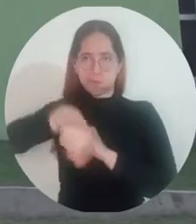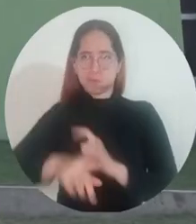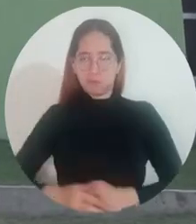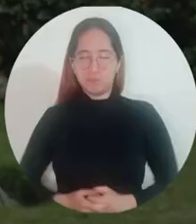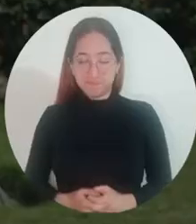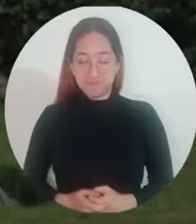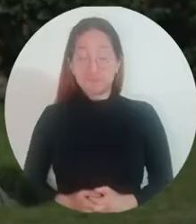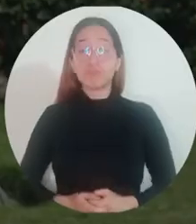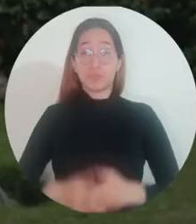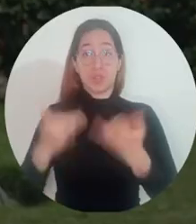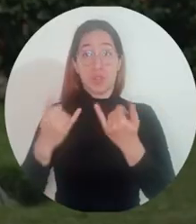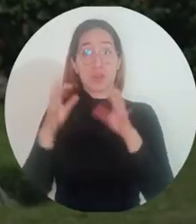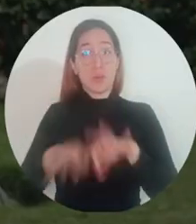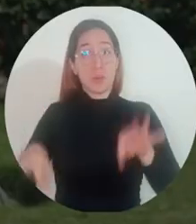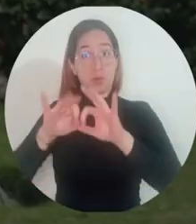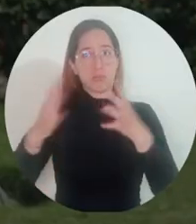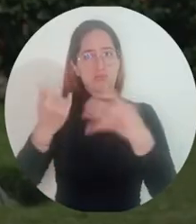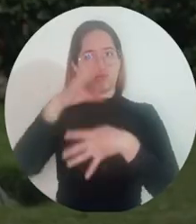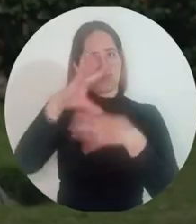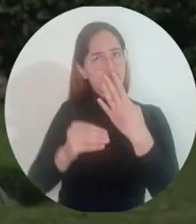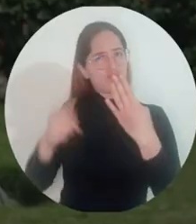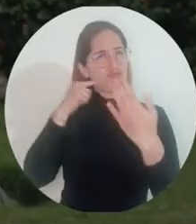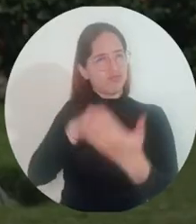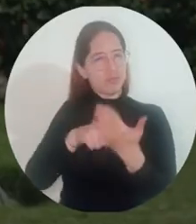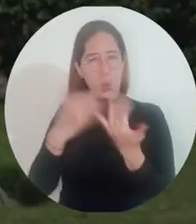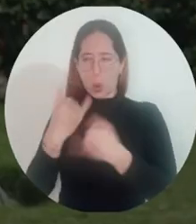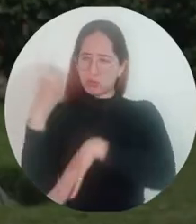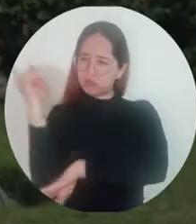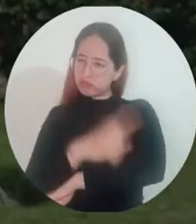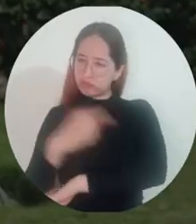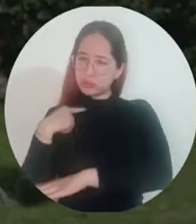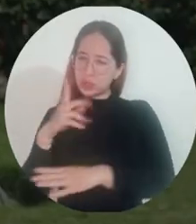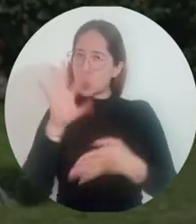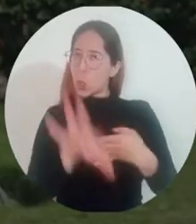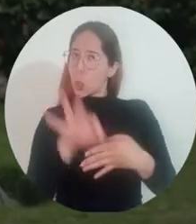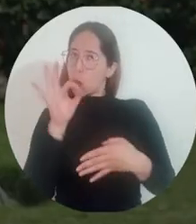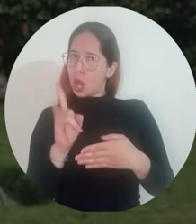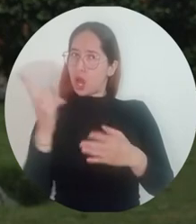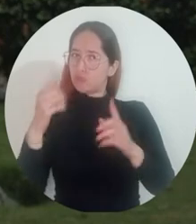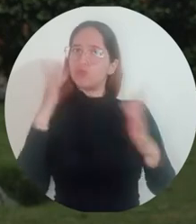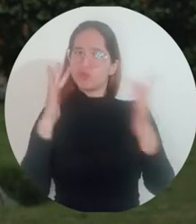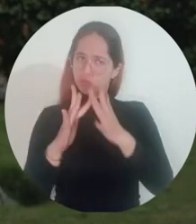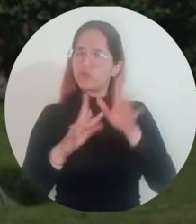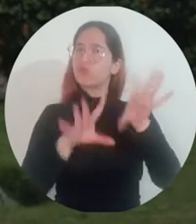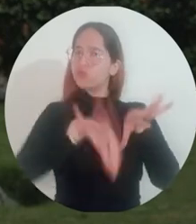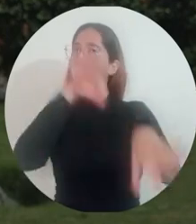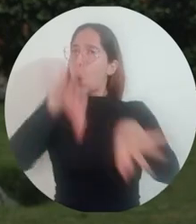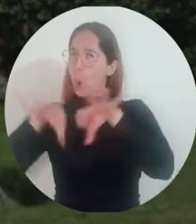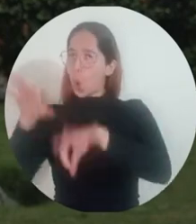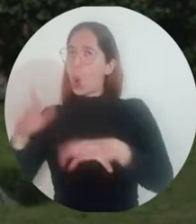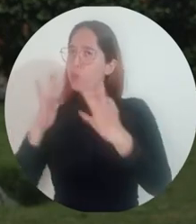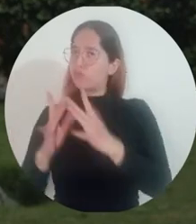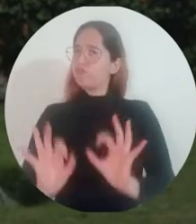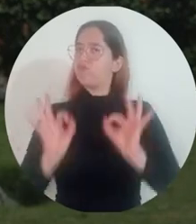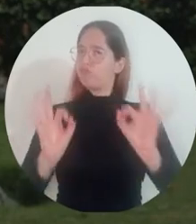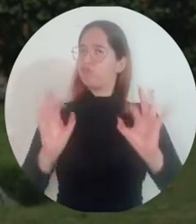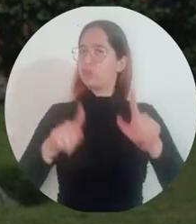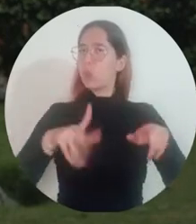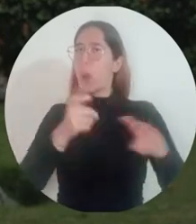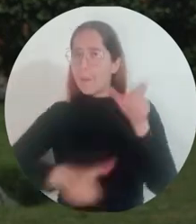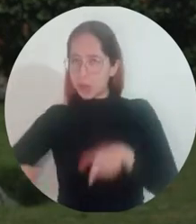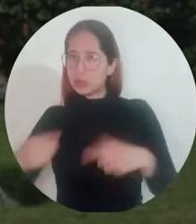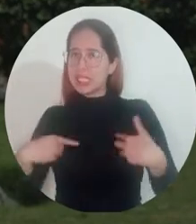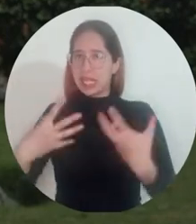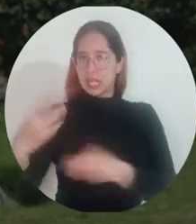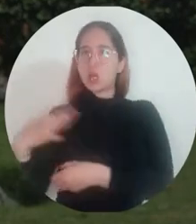del Magdalena. Lo importante que tenemos que sacar en conclusión es que se logró hacer una buena selección de los candidatos